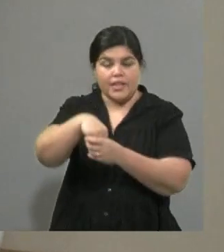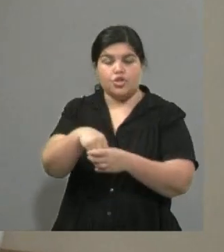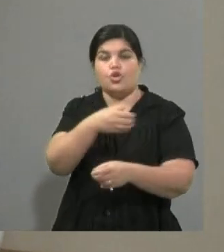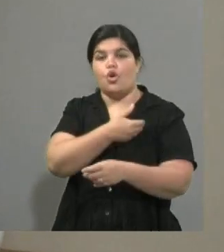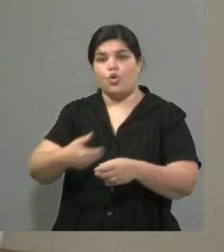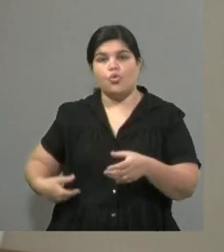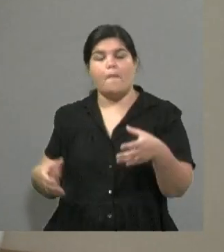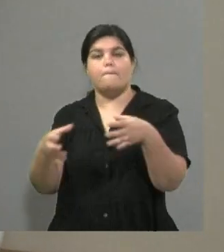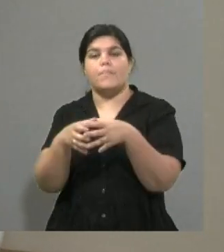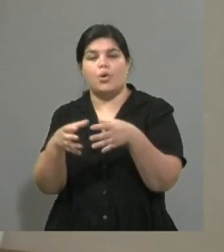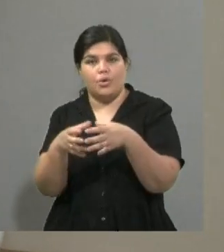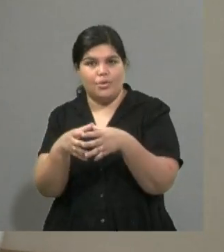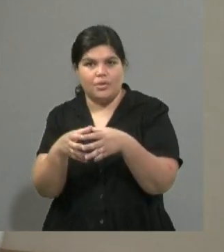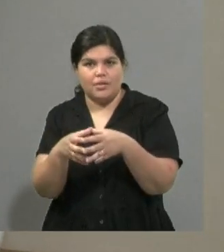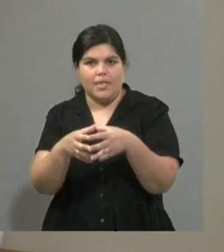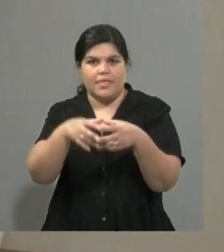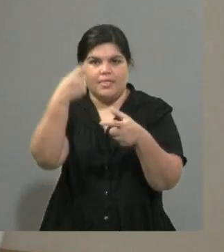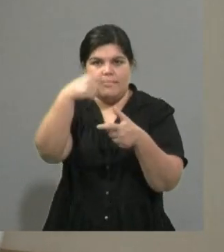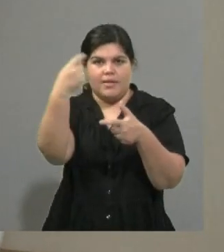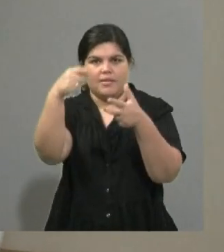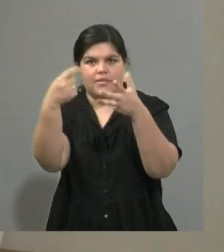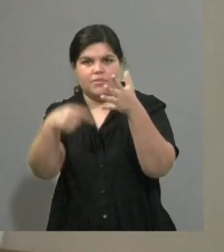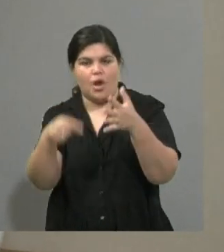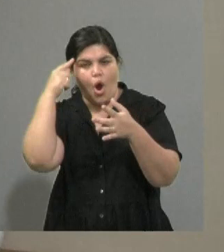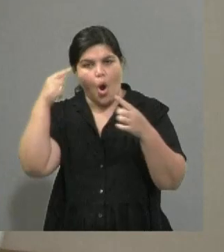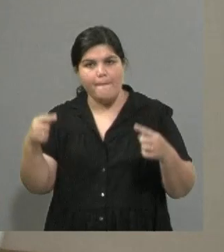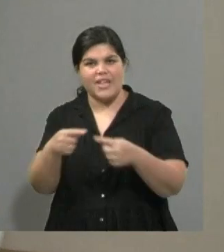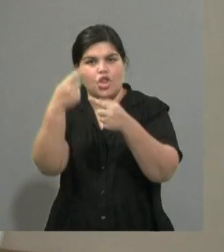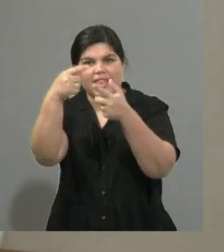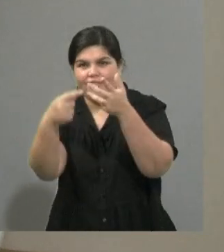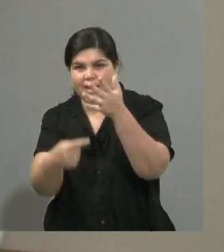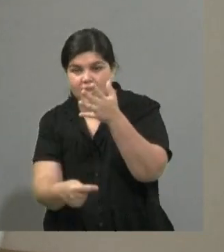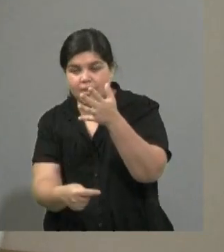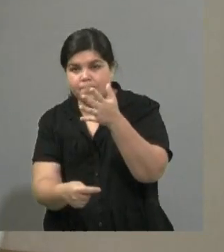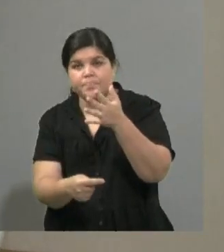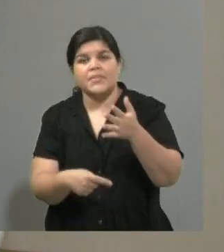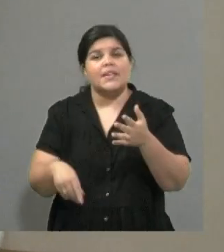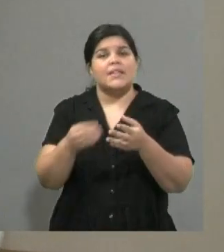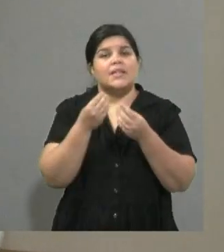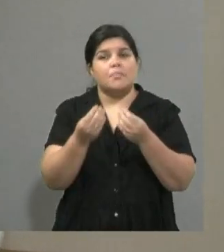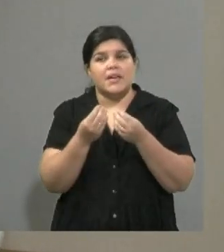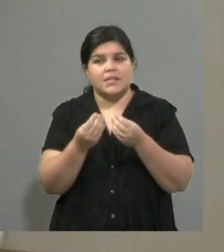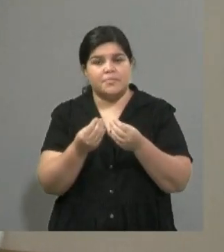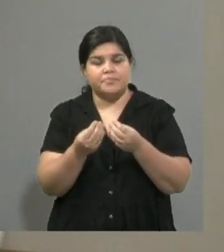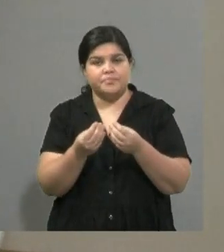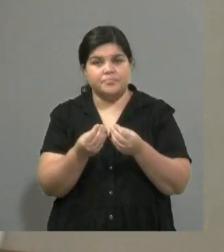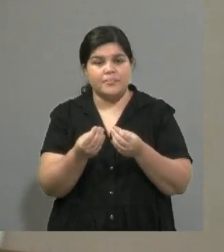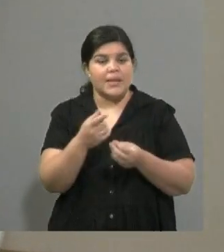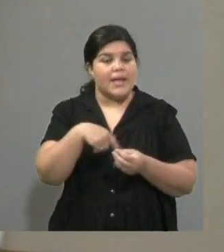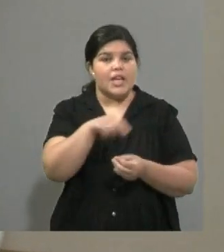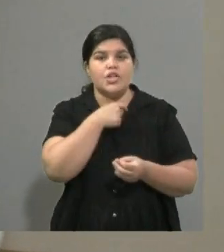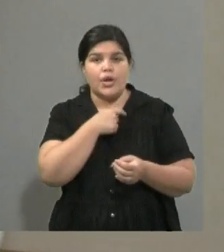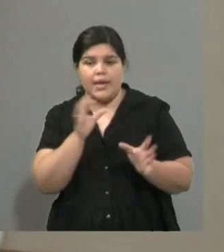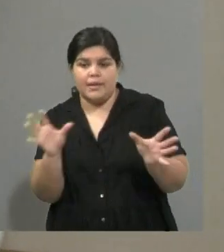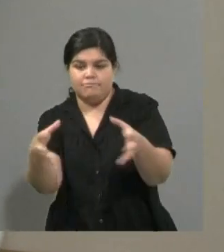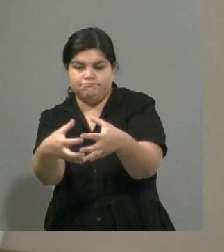Lo que hacen, lo que dicen, digamos, desde los mismos protestantes, es tratar de ocupar o acaparar el poder para sus partes y